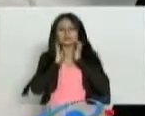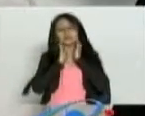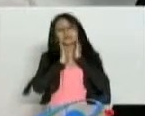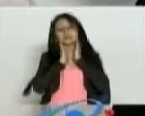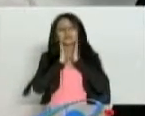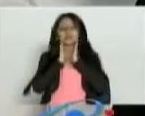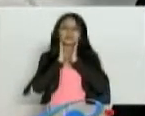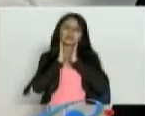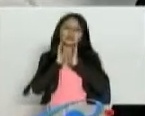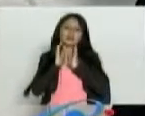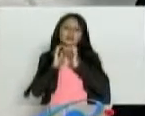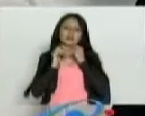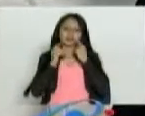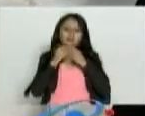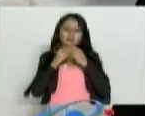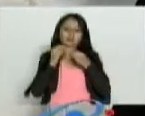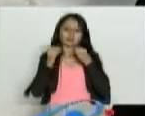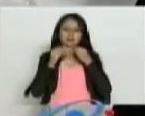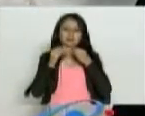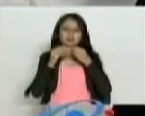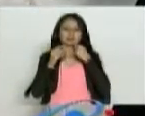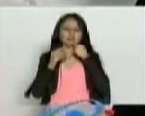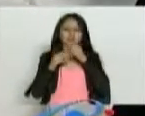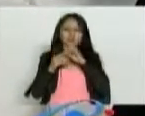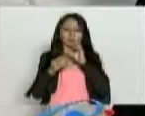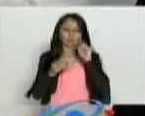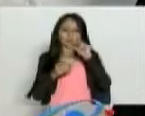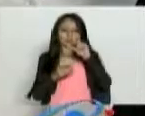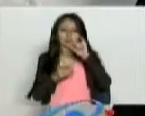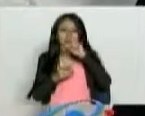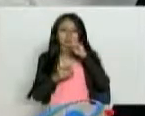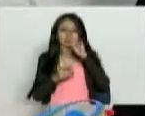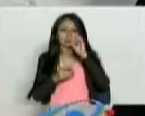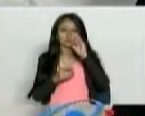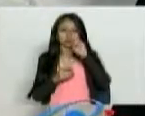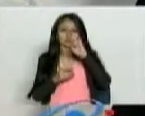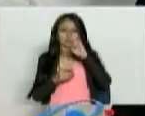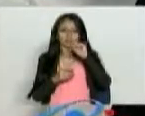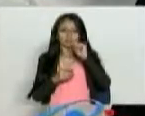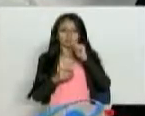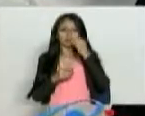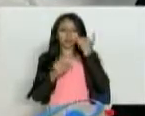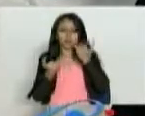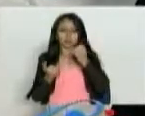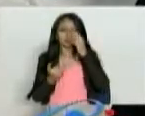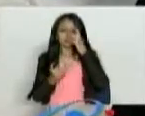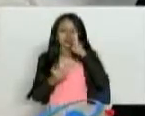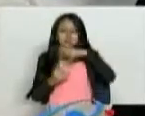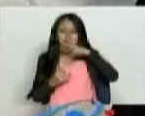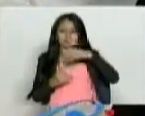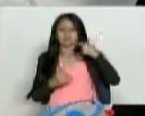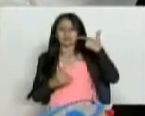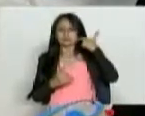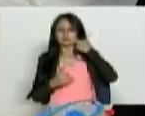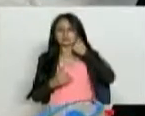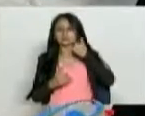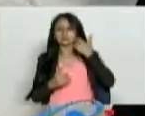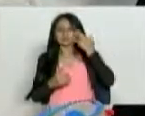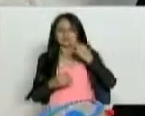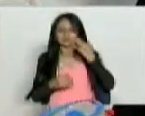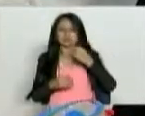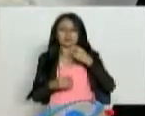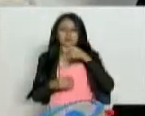hacia el lado izquierdo. Entonces, dijeron que era una distonía cervical. De momento, cada tres meses me aplican toxina